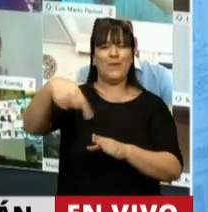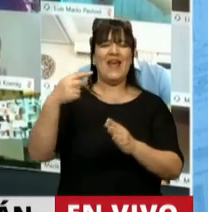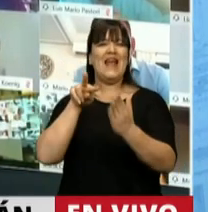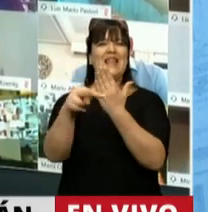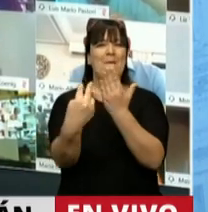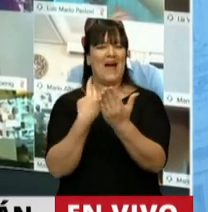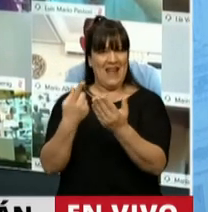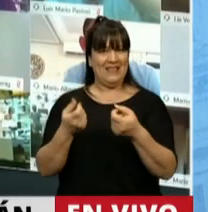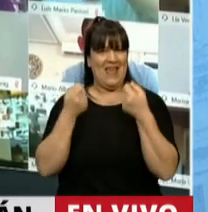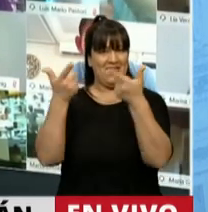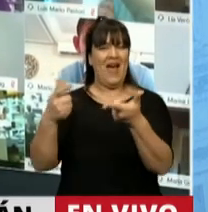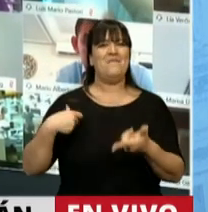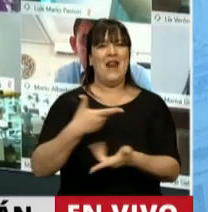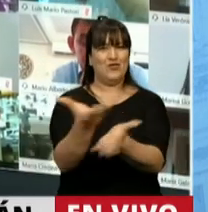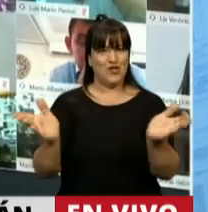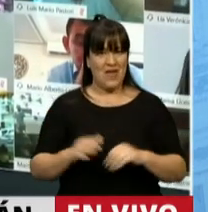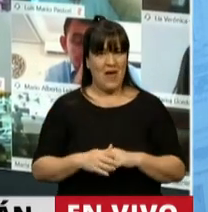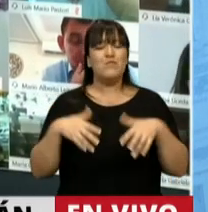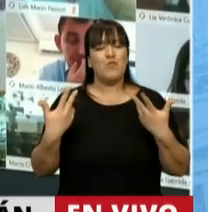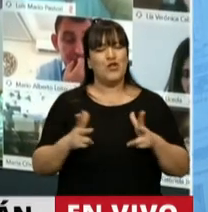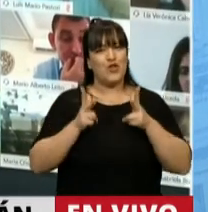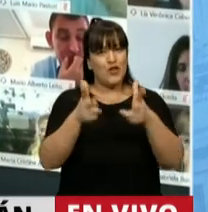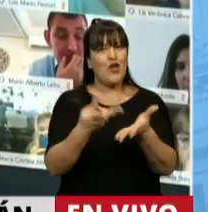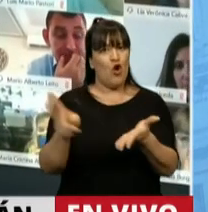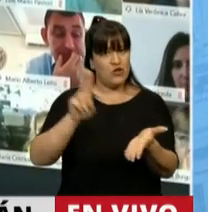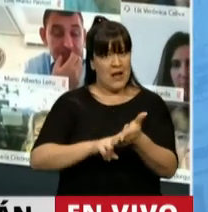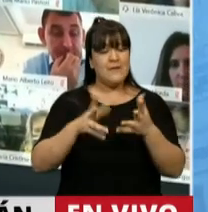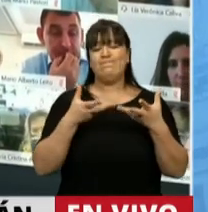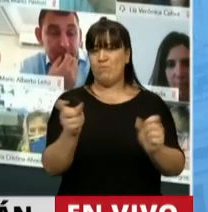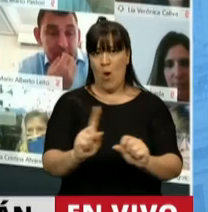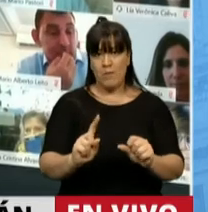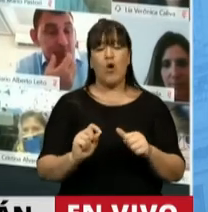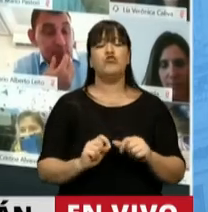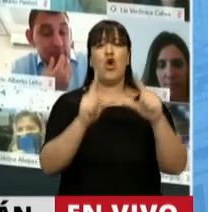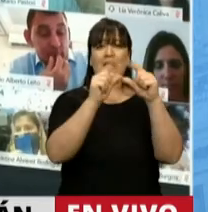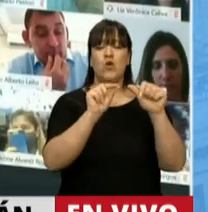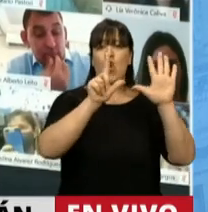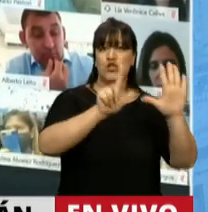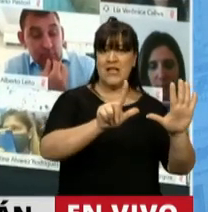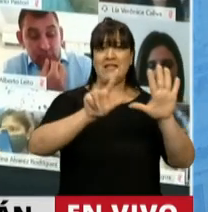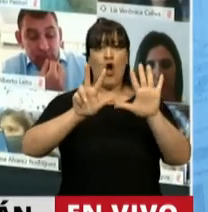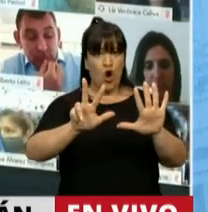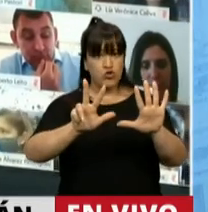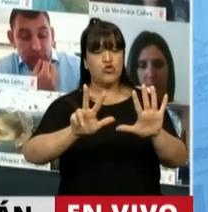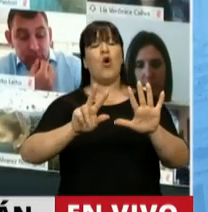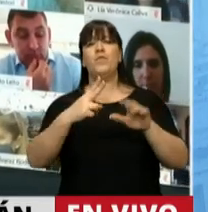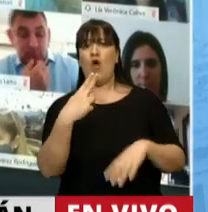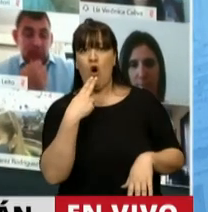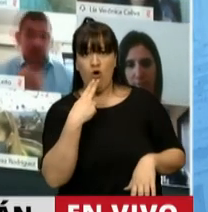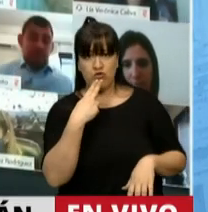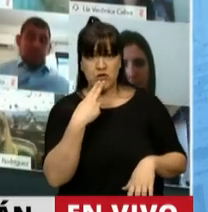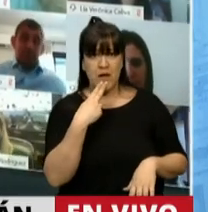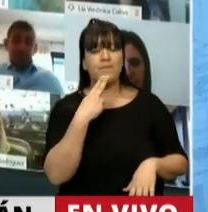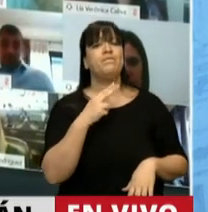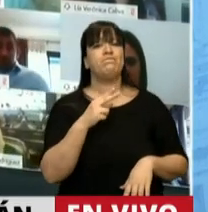a dar a nuestra ciudadanía. Por eso, reitero, Presidente, nos vamos a acompañar en el artículo 7, 8, en el 11, si no